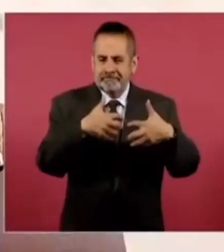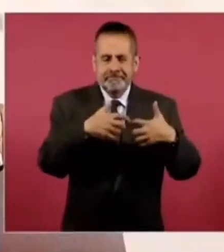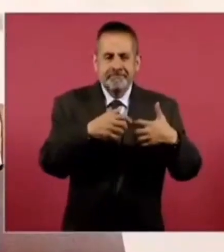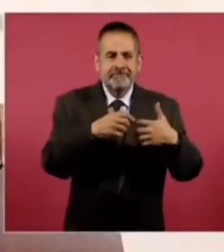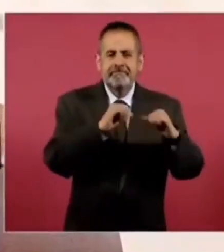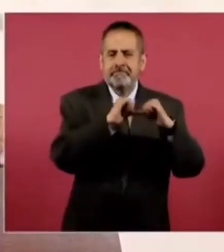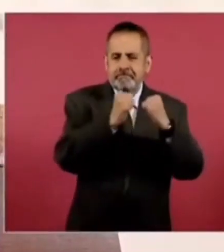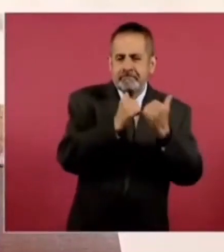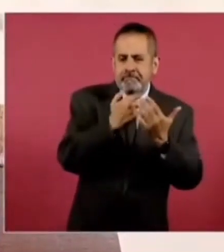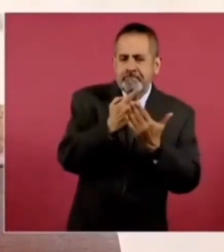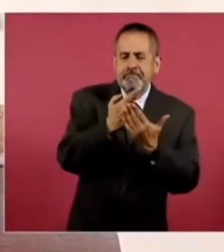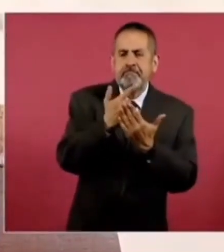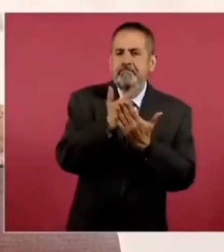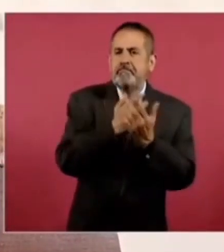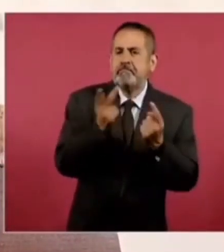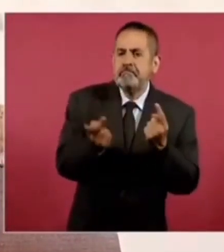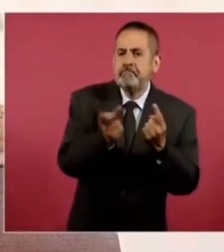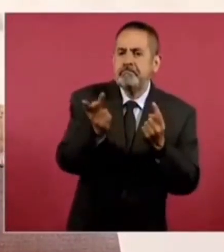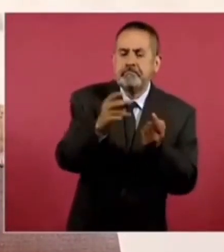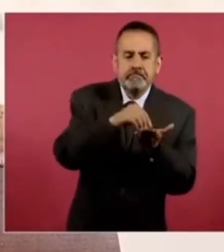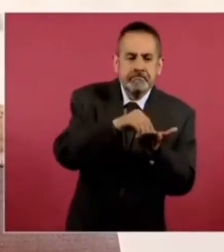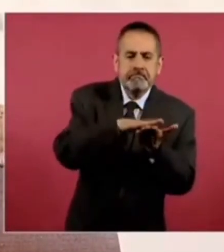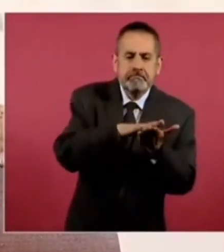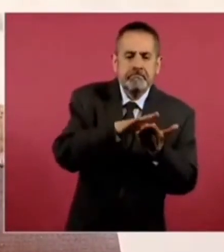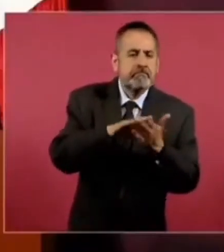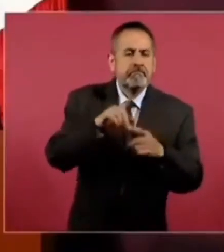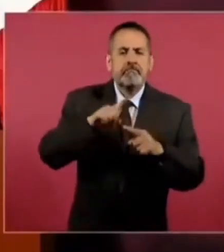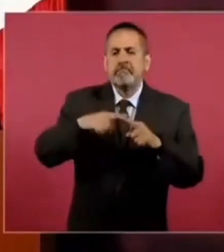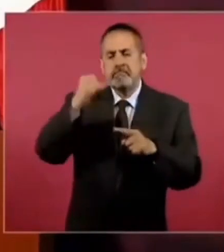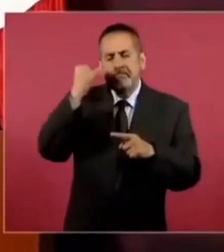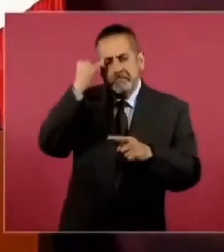propusieron los participantes.